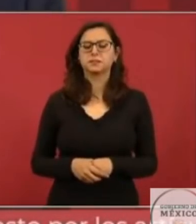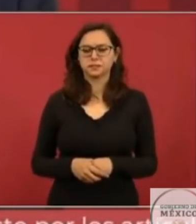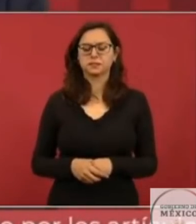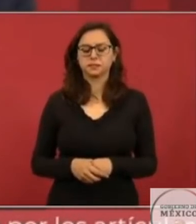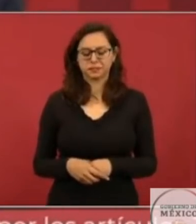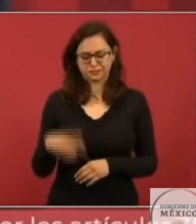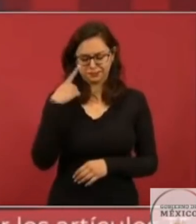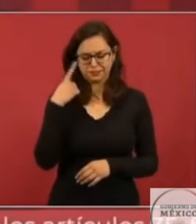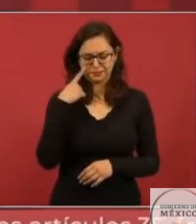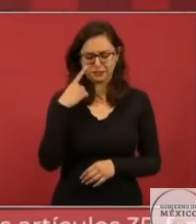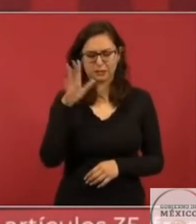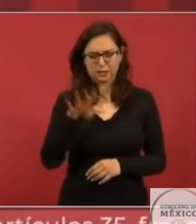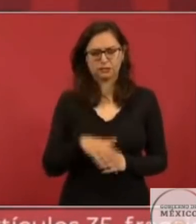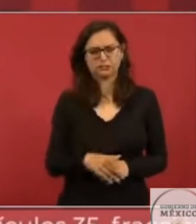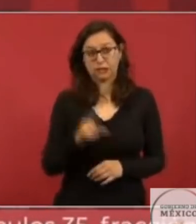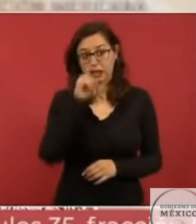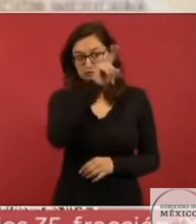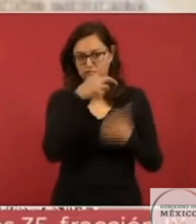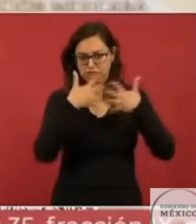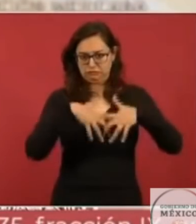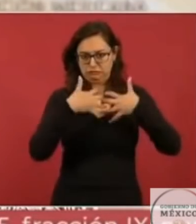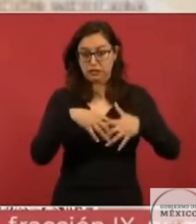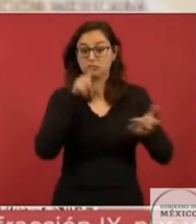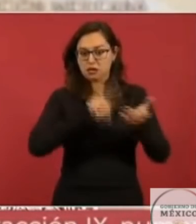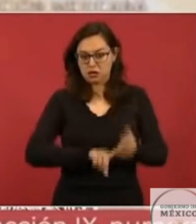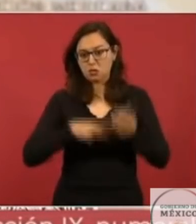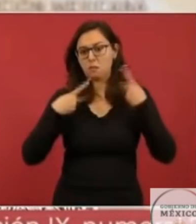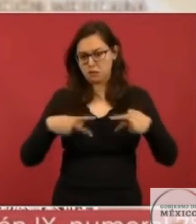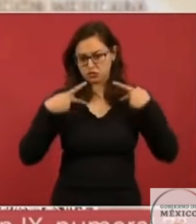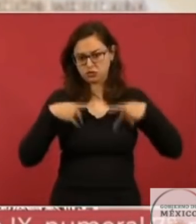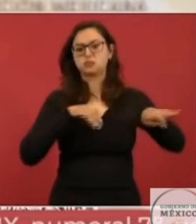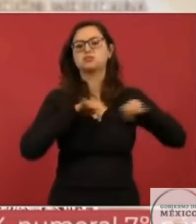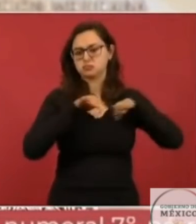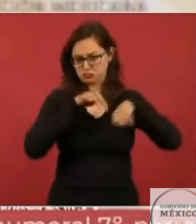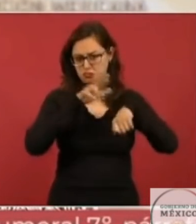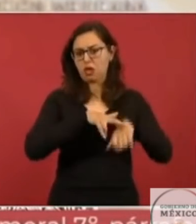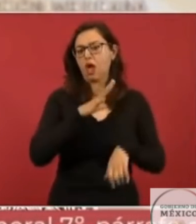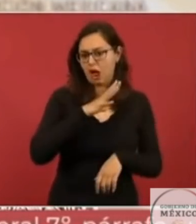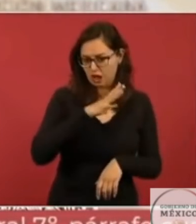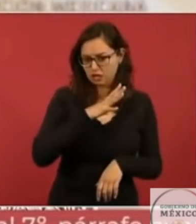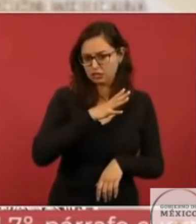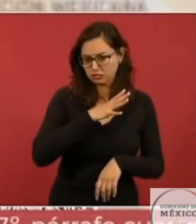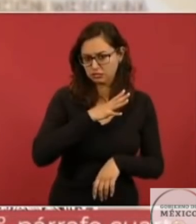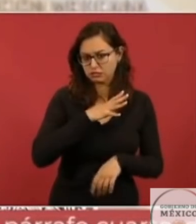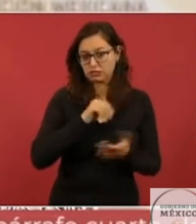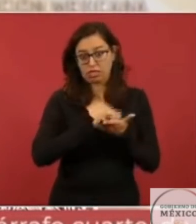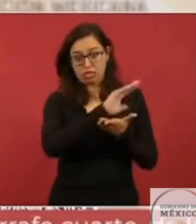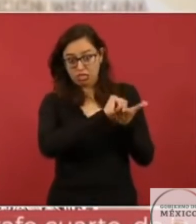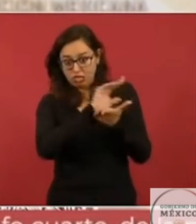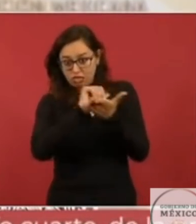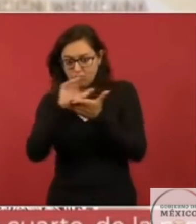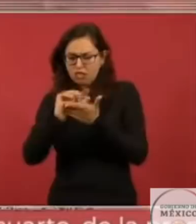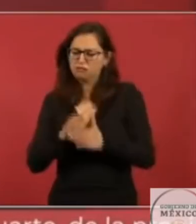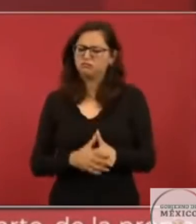de la refinería, porque lo hacen muy bien. Tienen muy